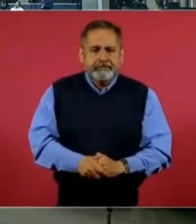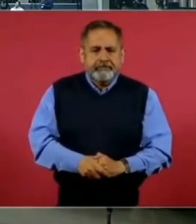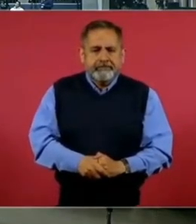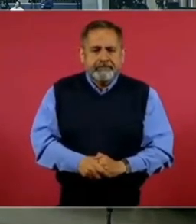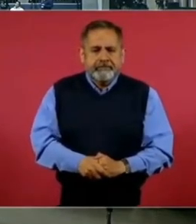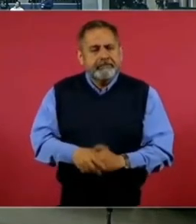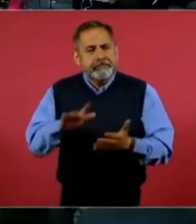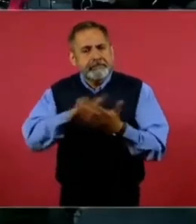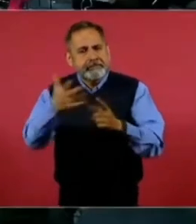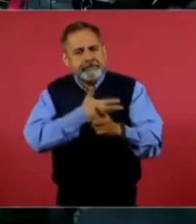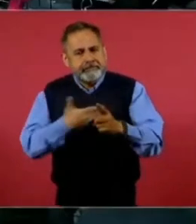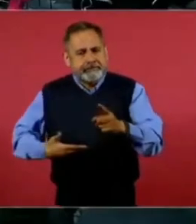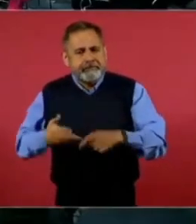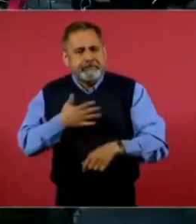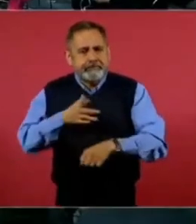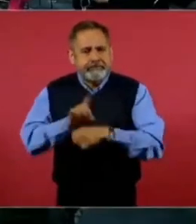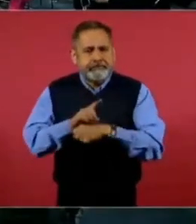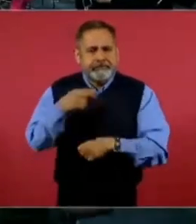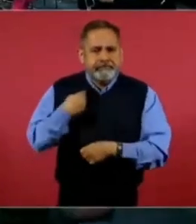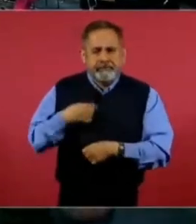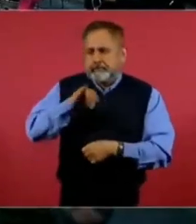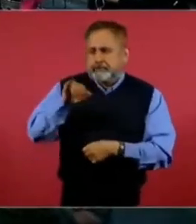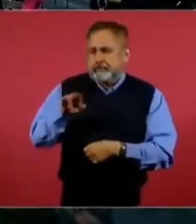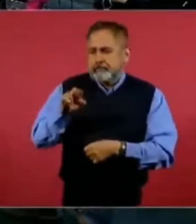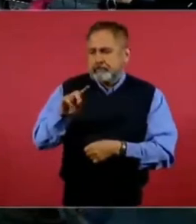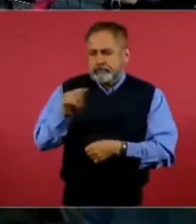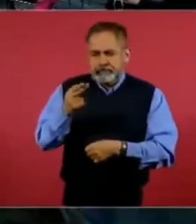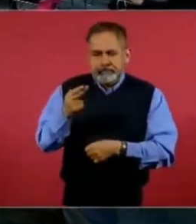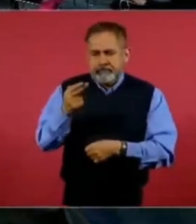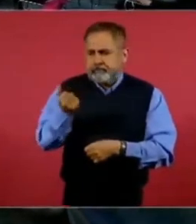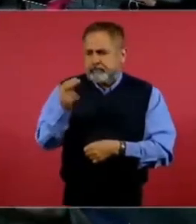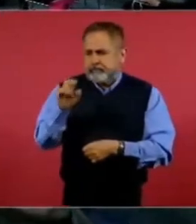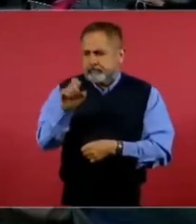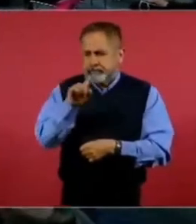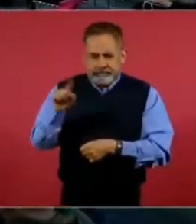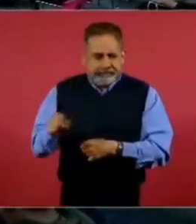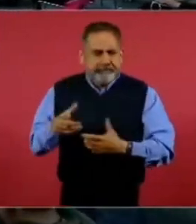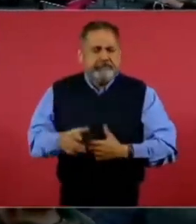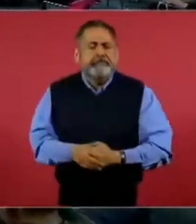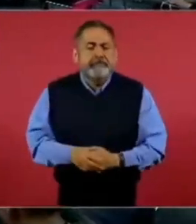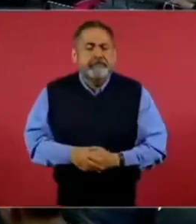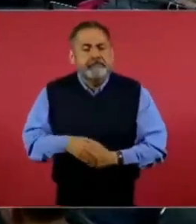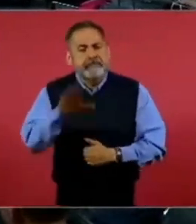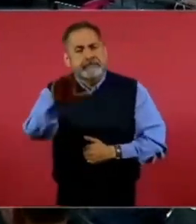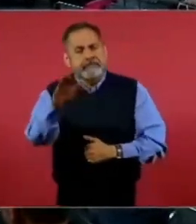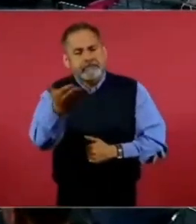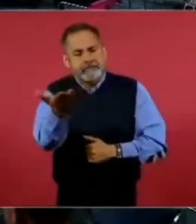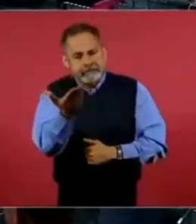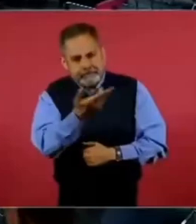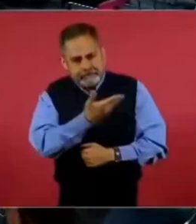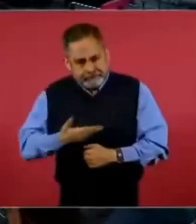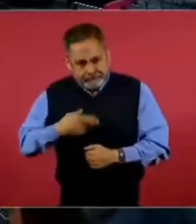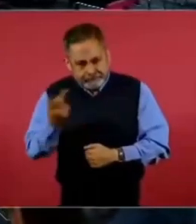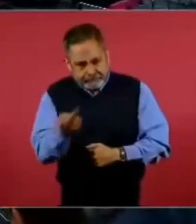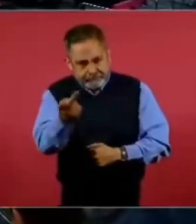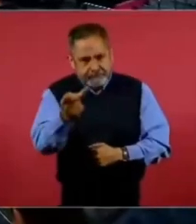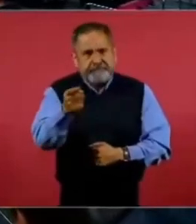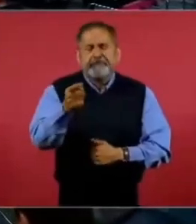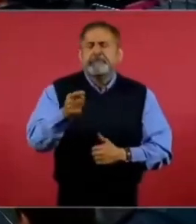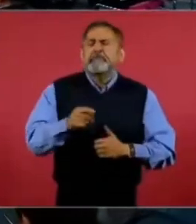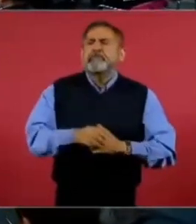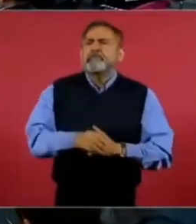Gracias, presidente. Buenos días. Judit Sánchez Reyes de Perspectivas MX. Presidente, preguntarle sobre